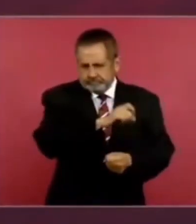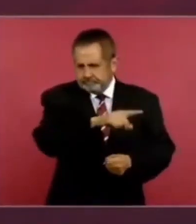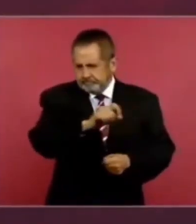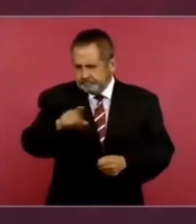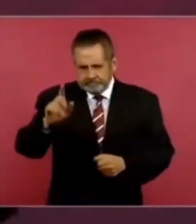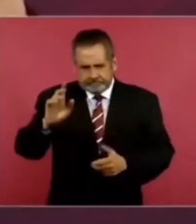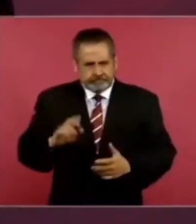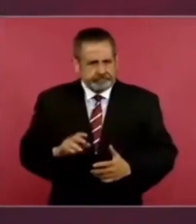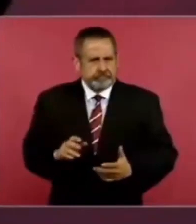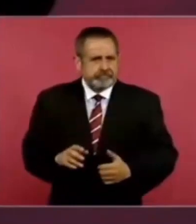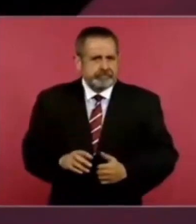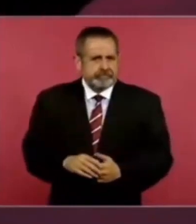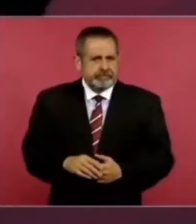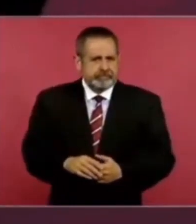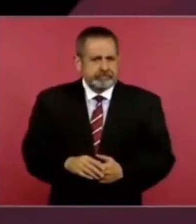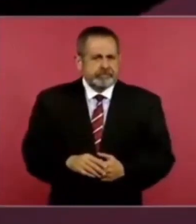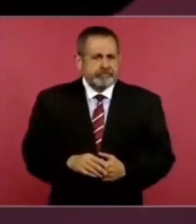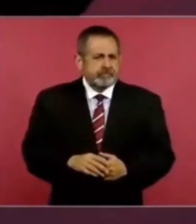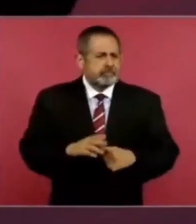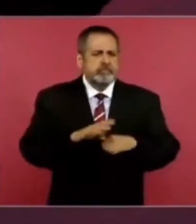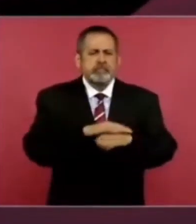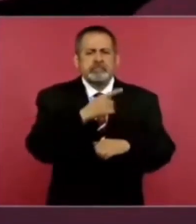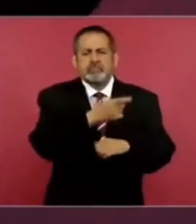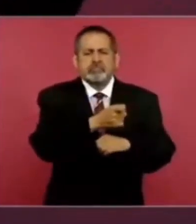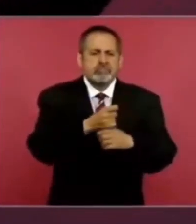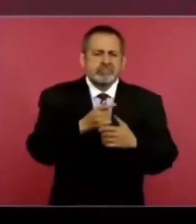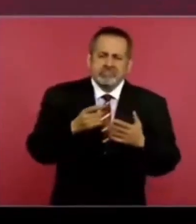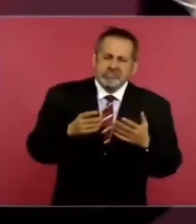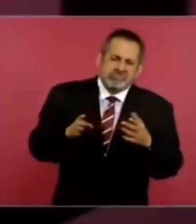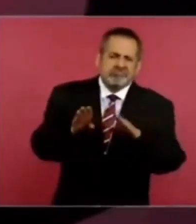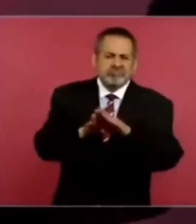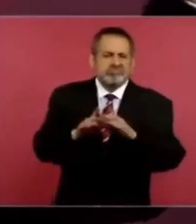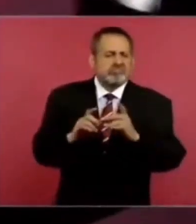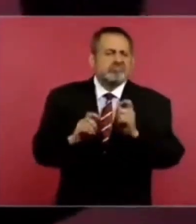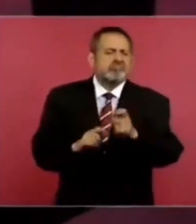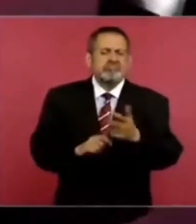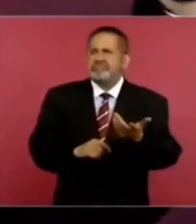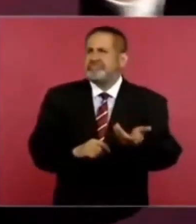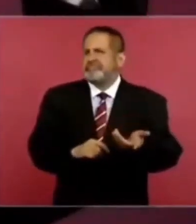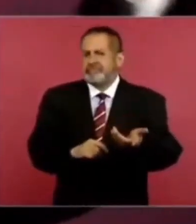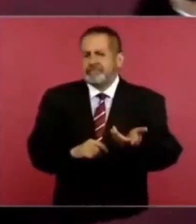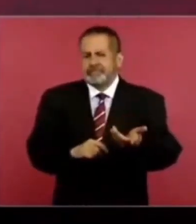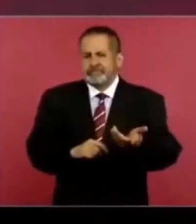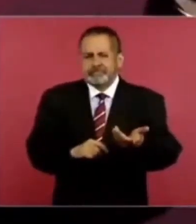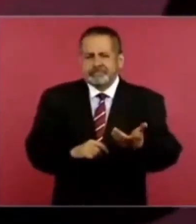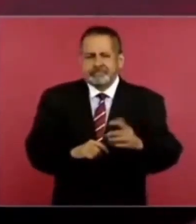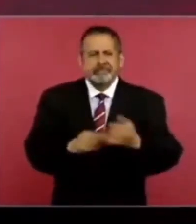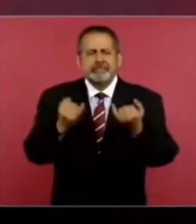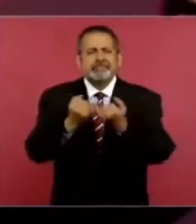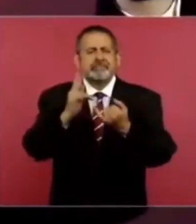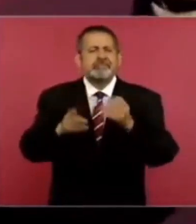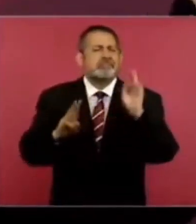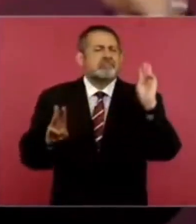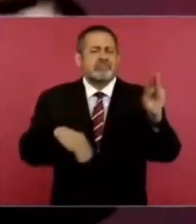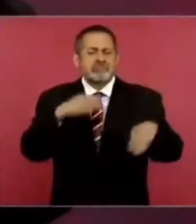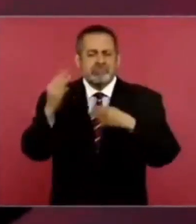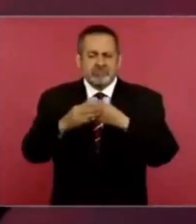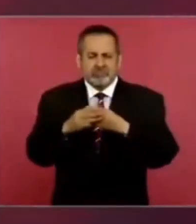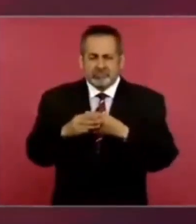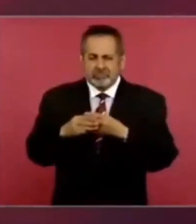¿Por qué los bloqueos de potencias a